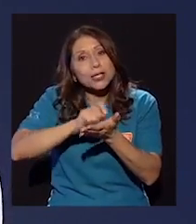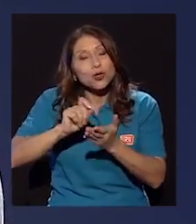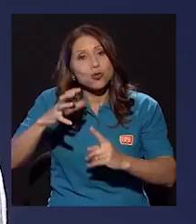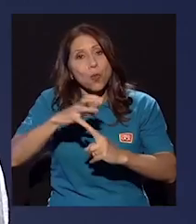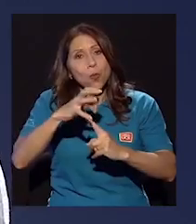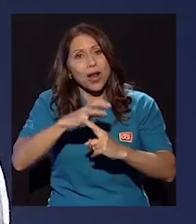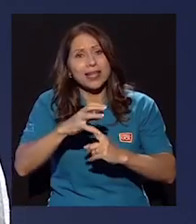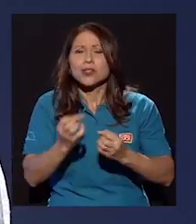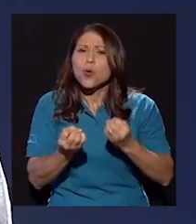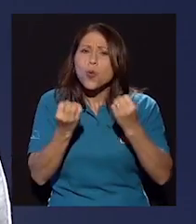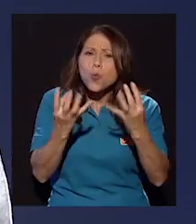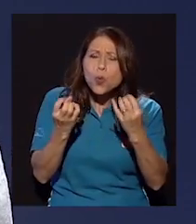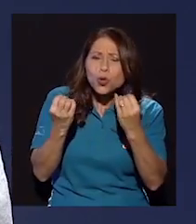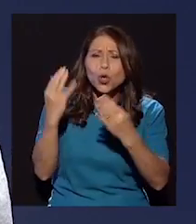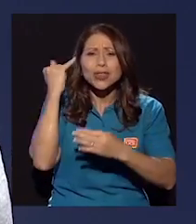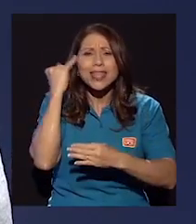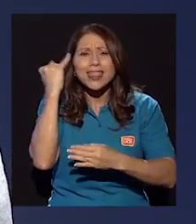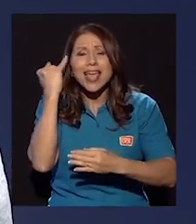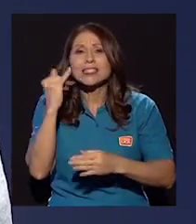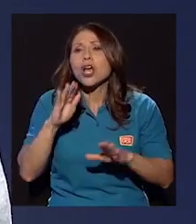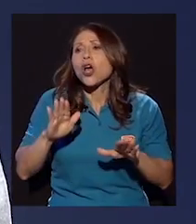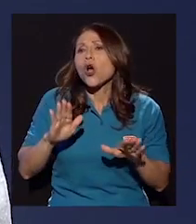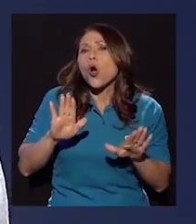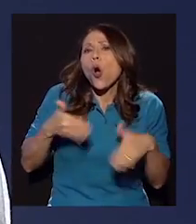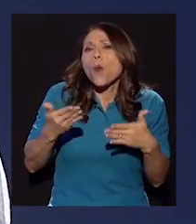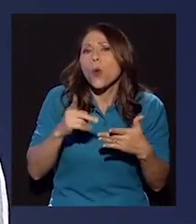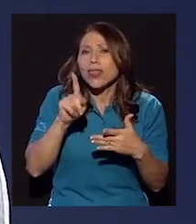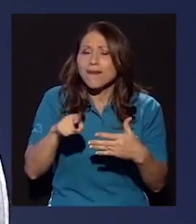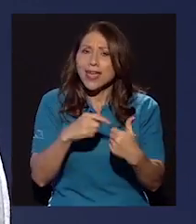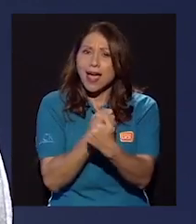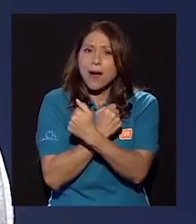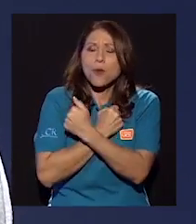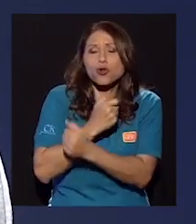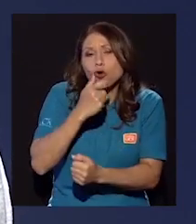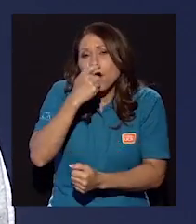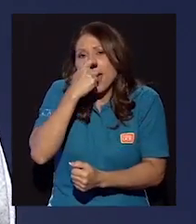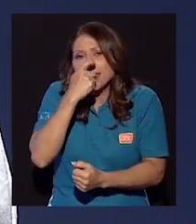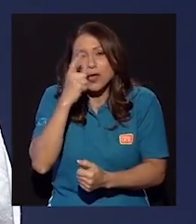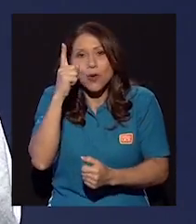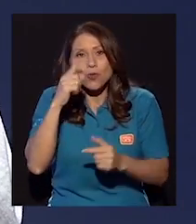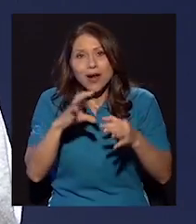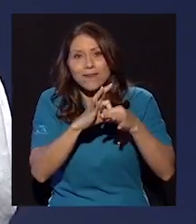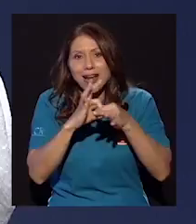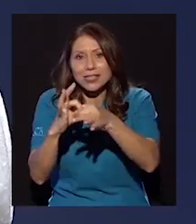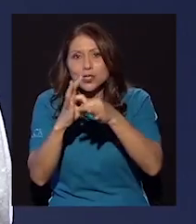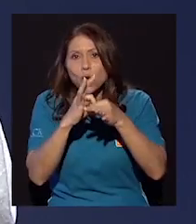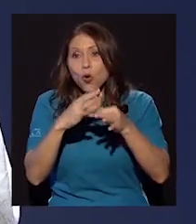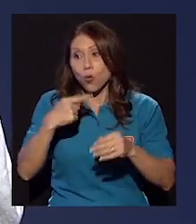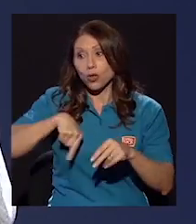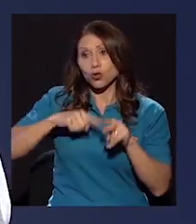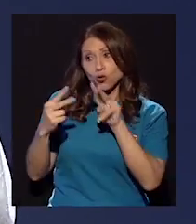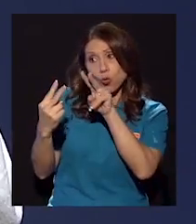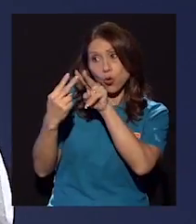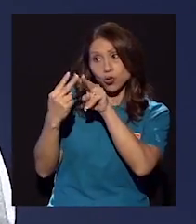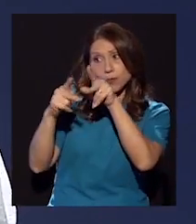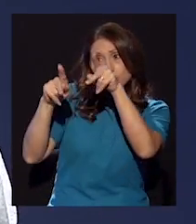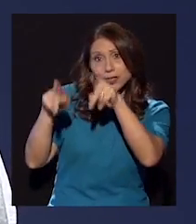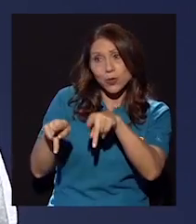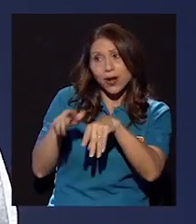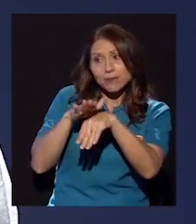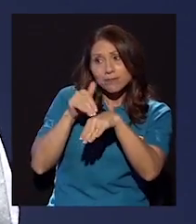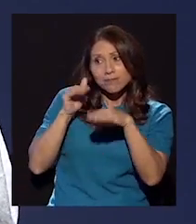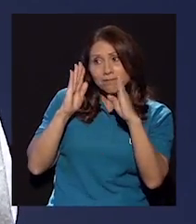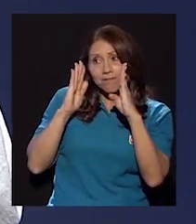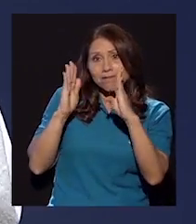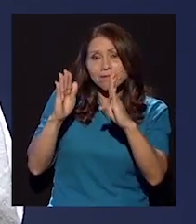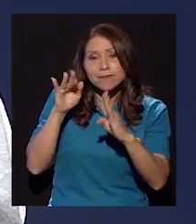un montón de ideas sobre cómo tiene que ser el amor romántico y una relación. Y cuando conocemos a una persona que nos atrae en esos momentos iniciales de